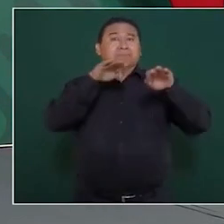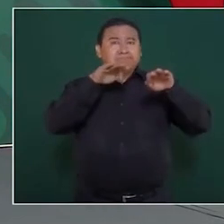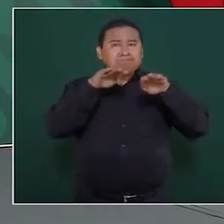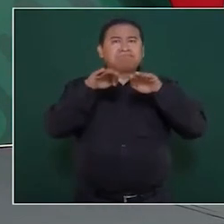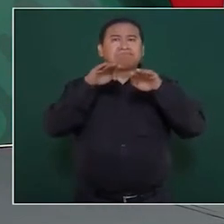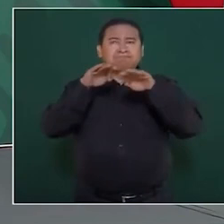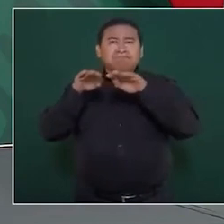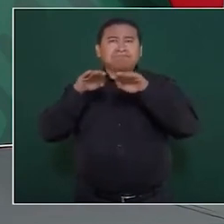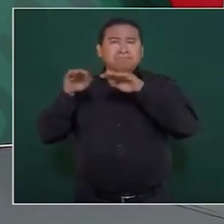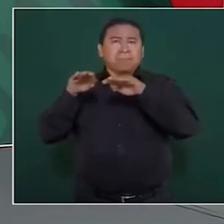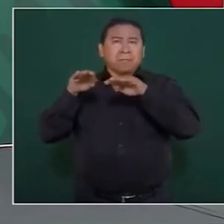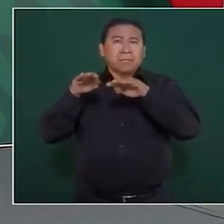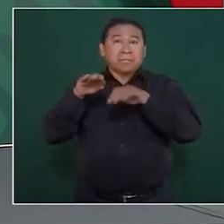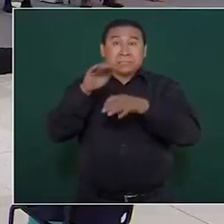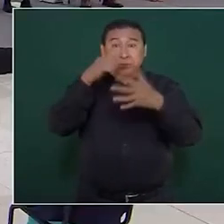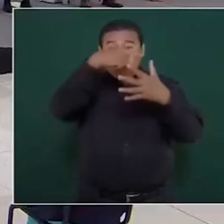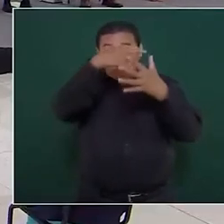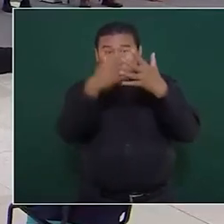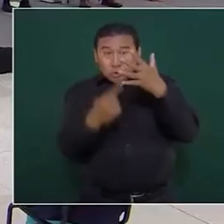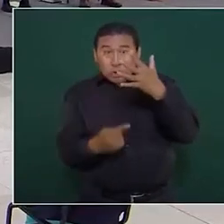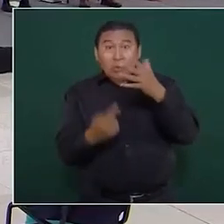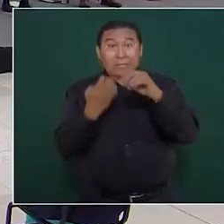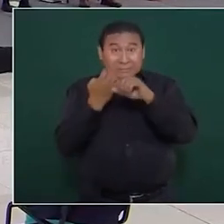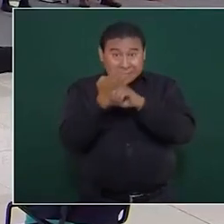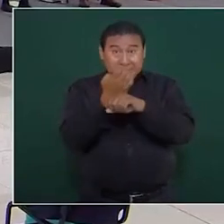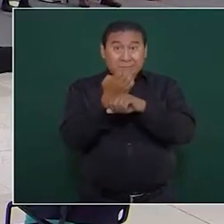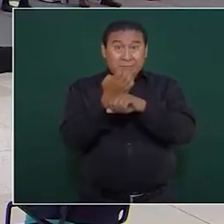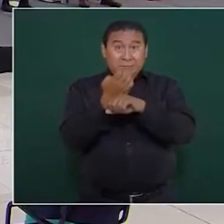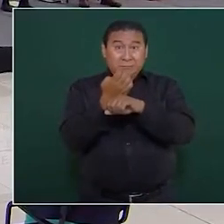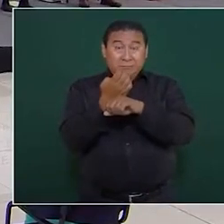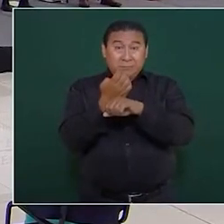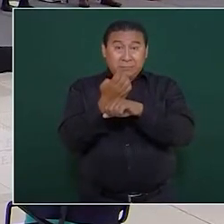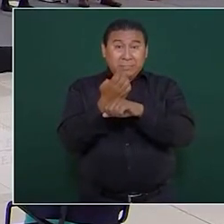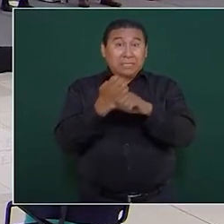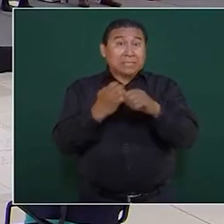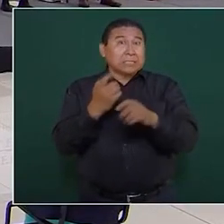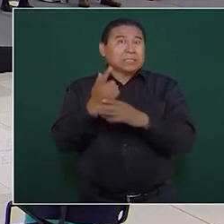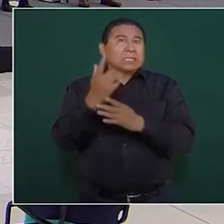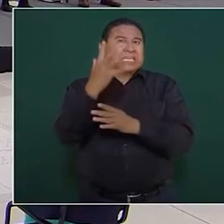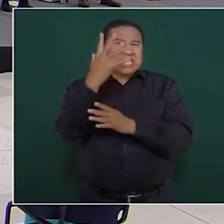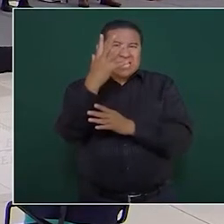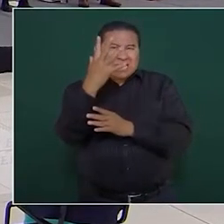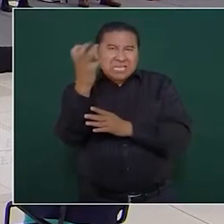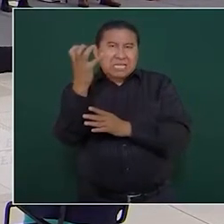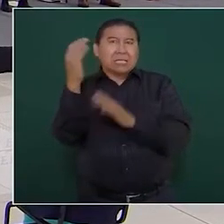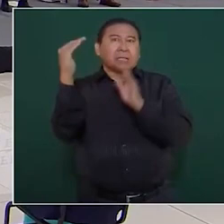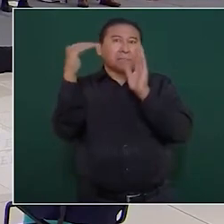en estos cinco estados en cerca de quinientas mil hectáreas